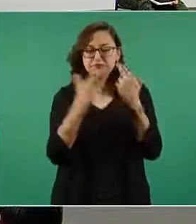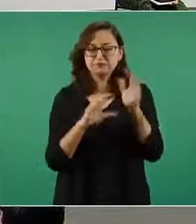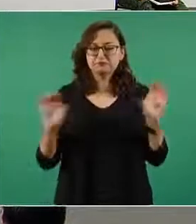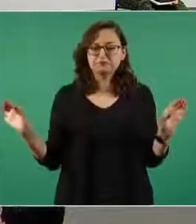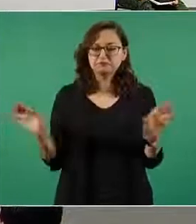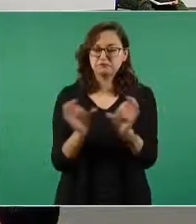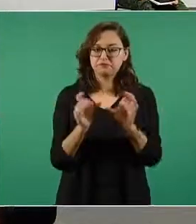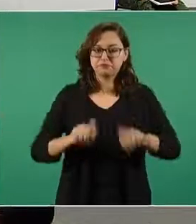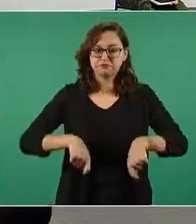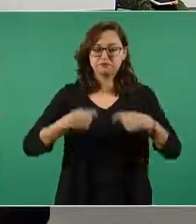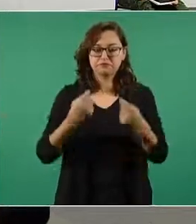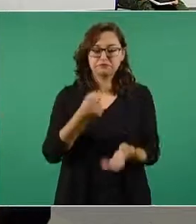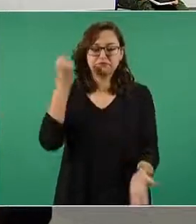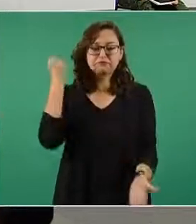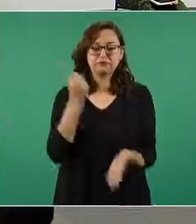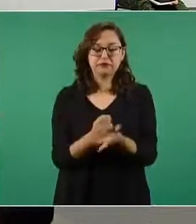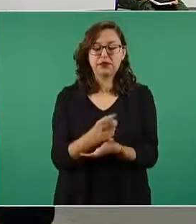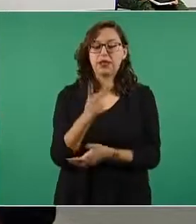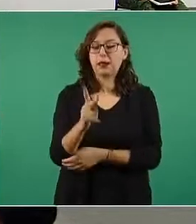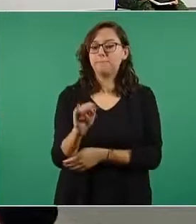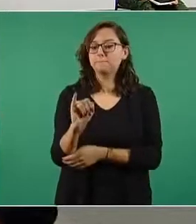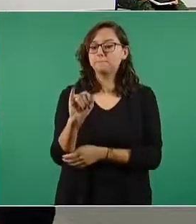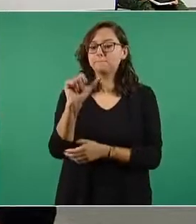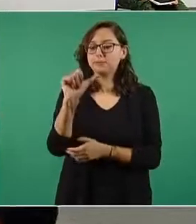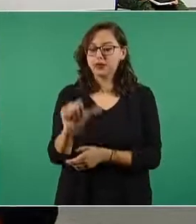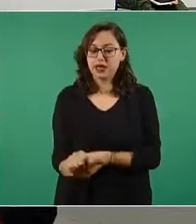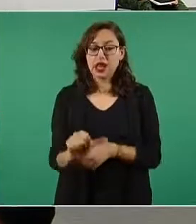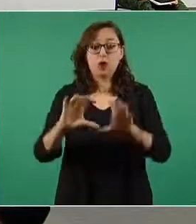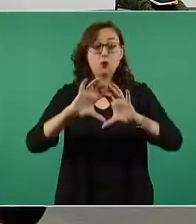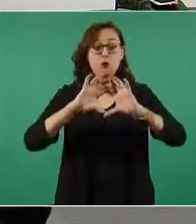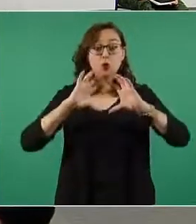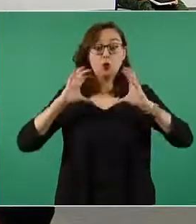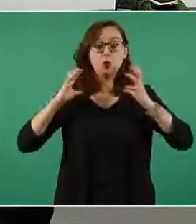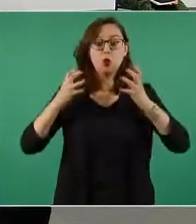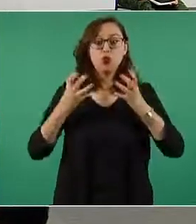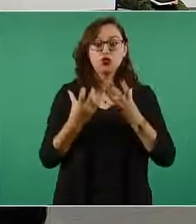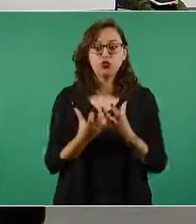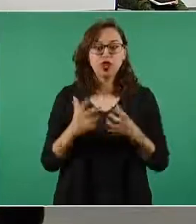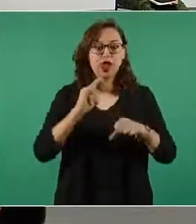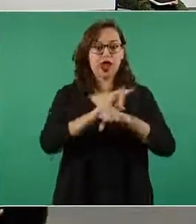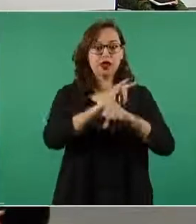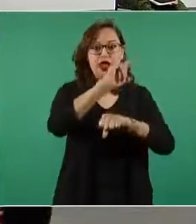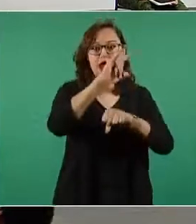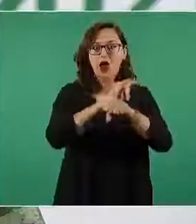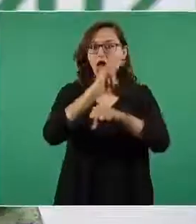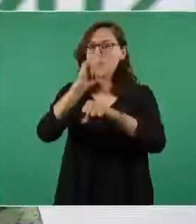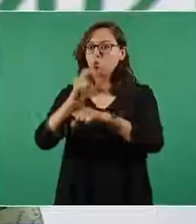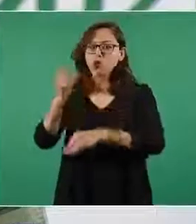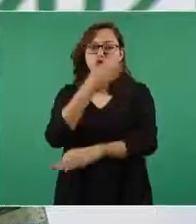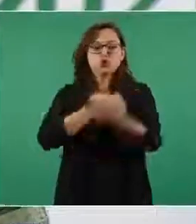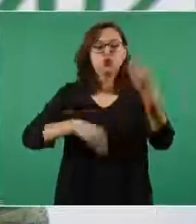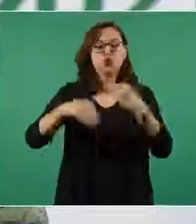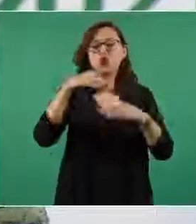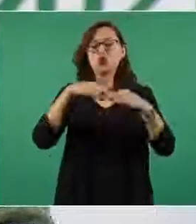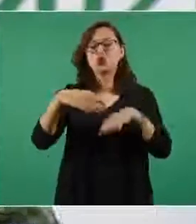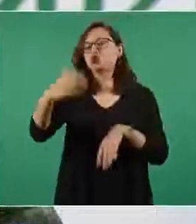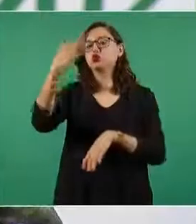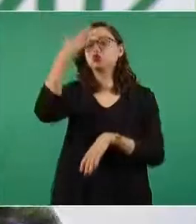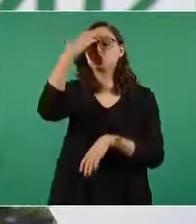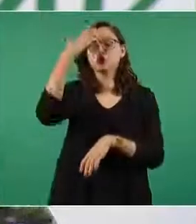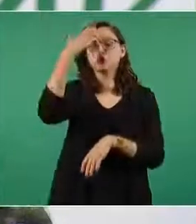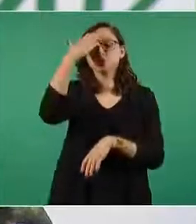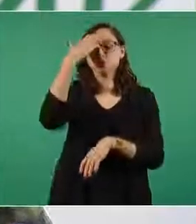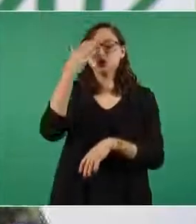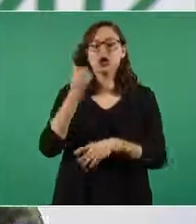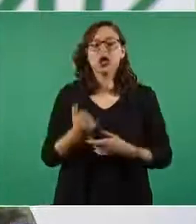información aeronáutica en el PIA que es un documento a nivel mundial para que las aerolíneas tengan conocimiento de la infraestructura aeroportuaria de la